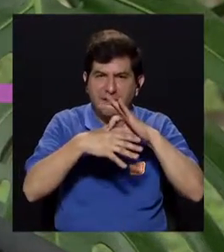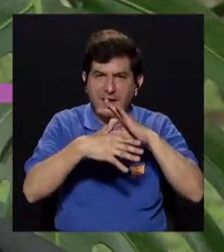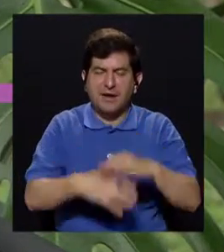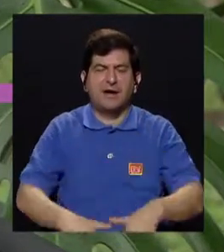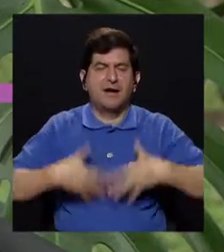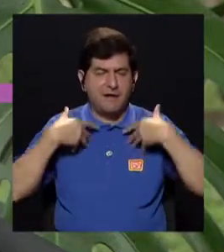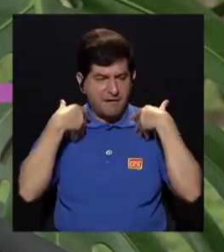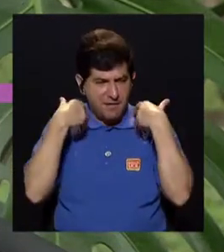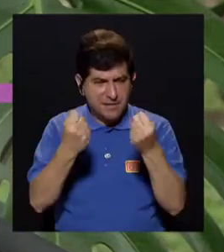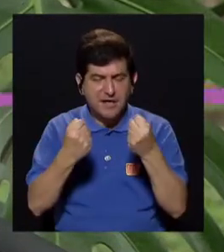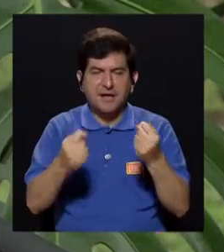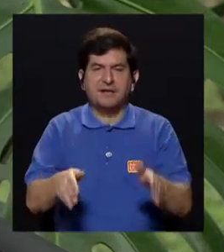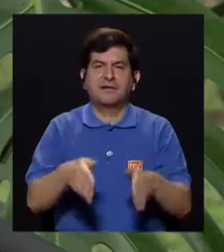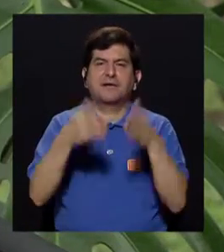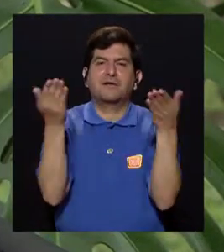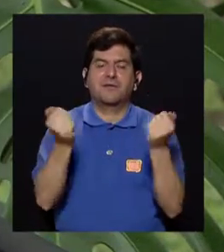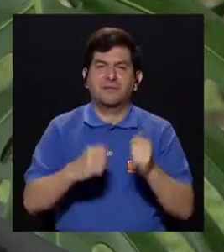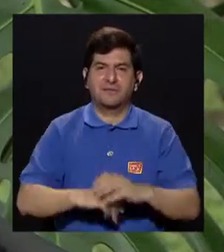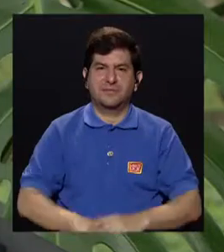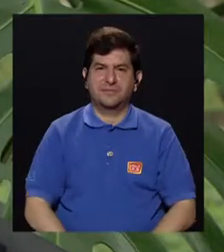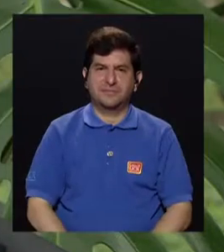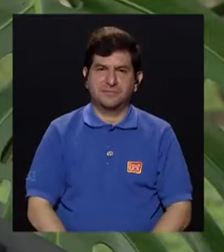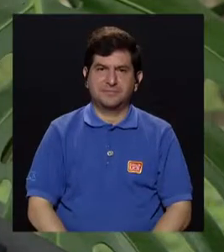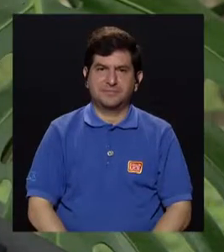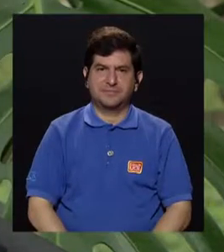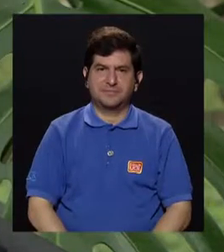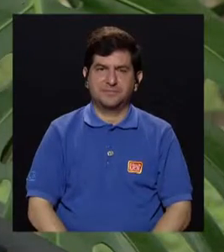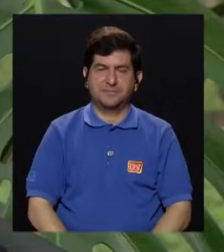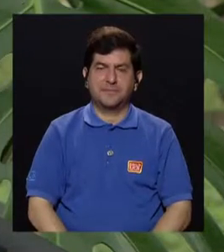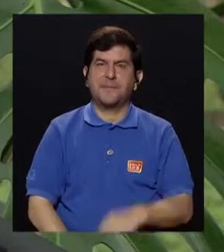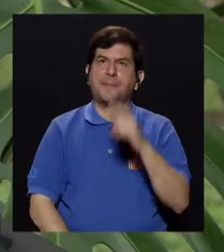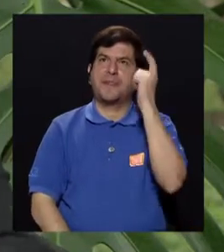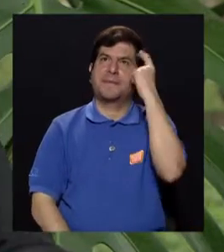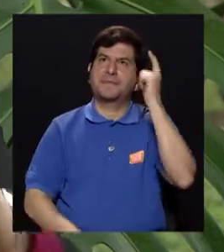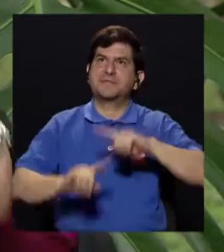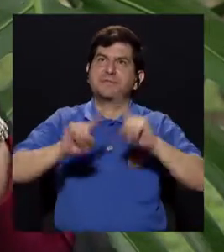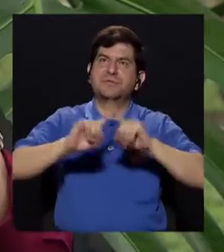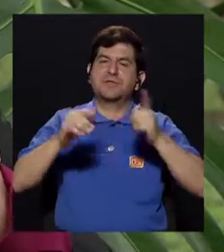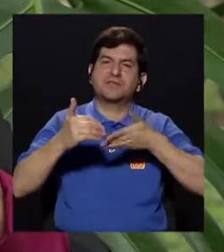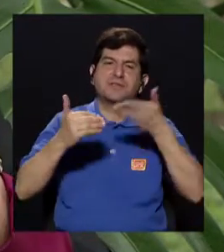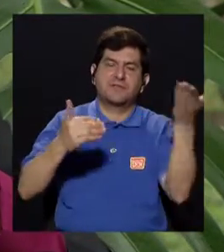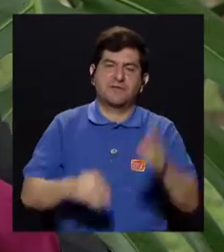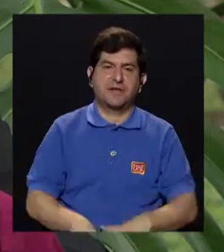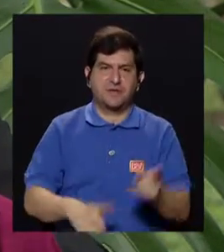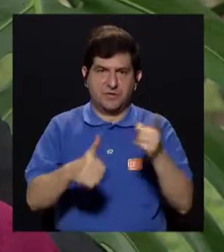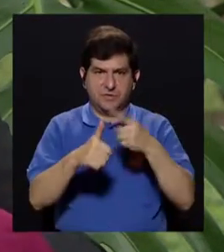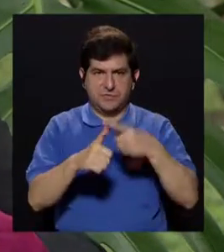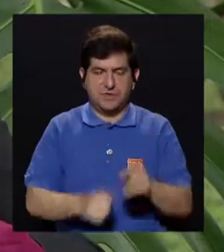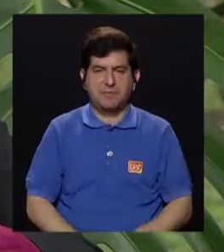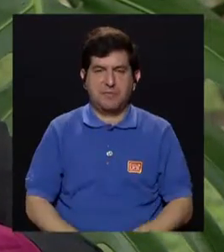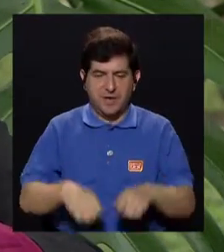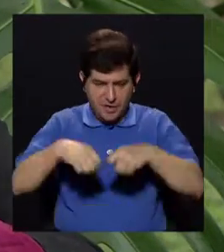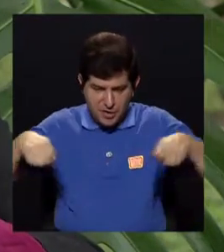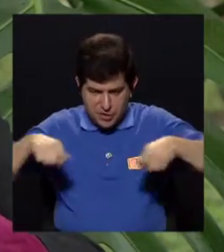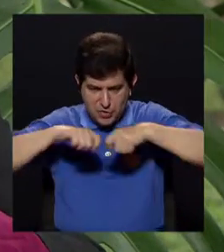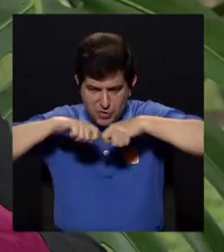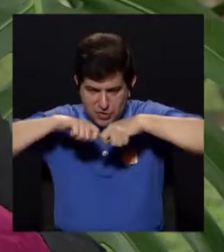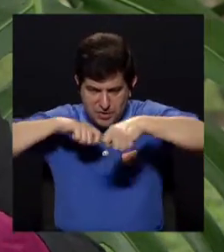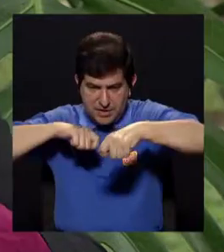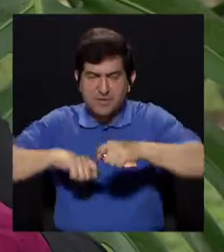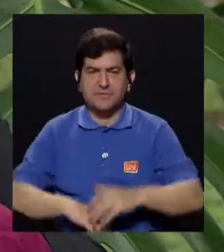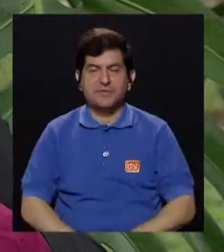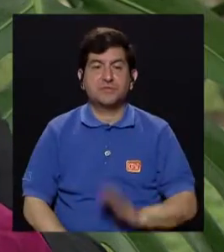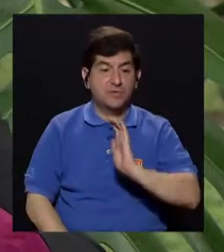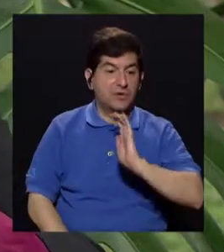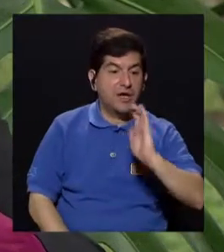sea lo más saludable posible? Bueno, pensemos en varias cosas. Primero, el tamaño de porción. El